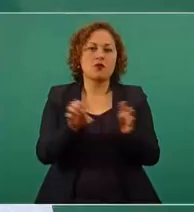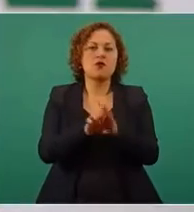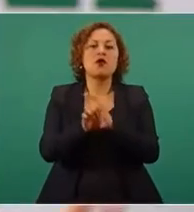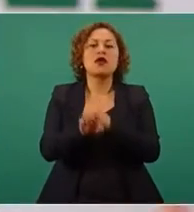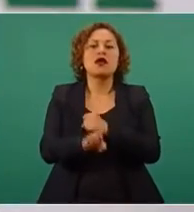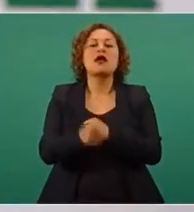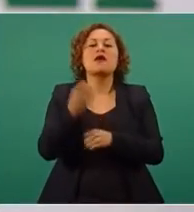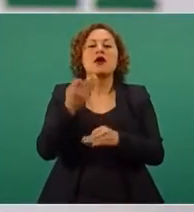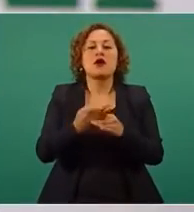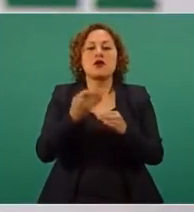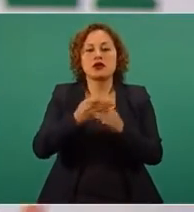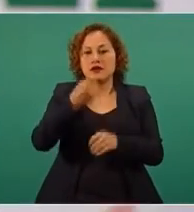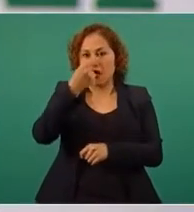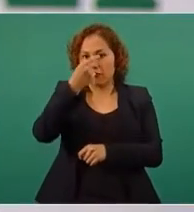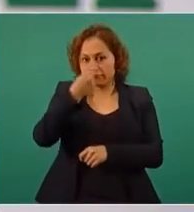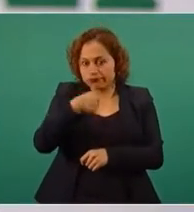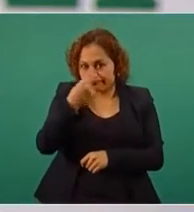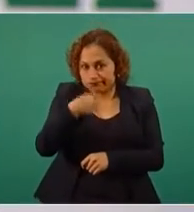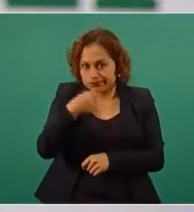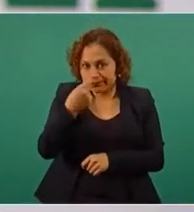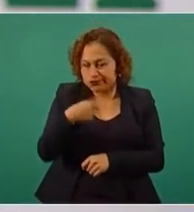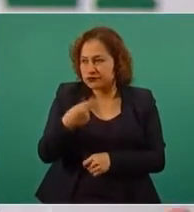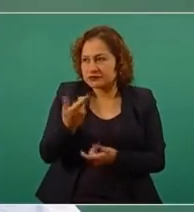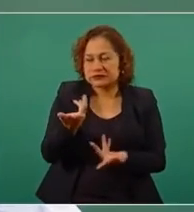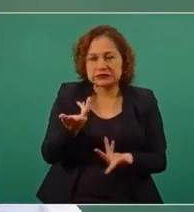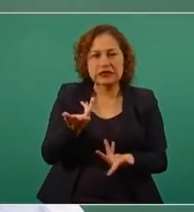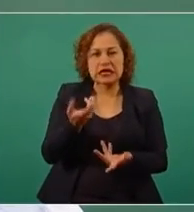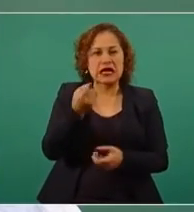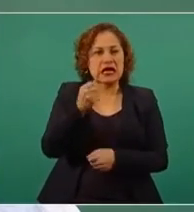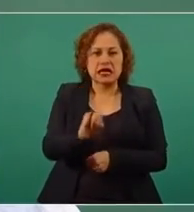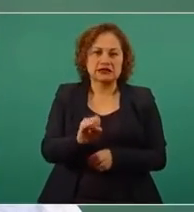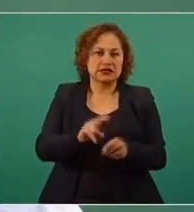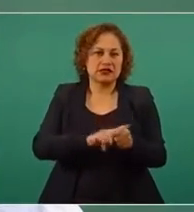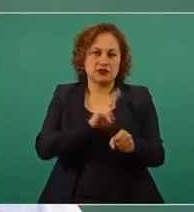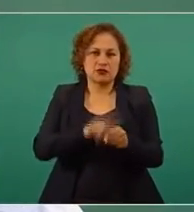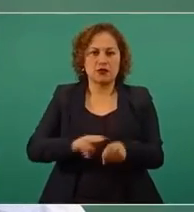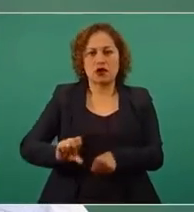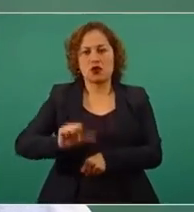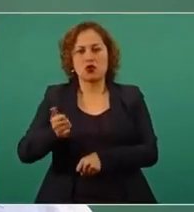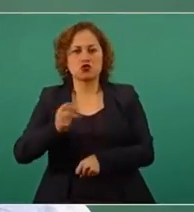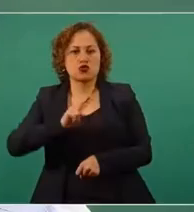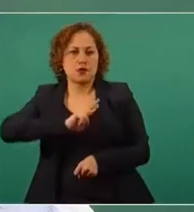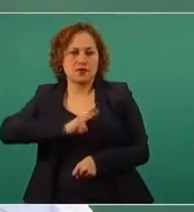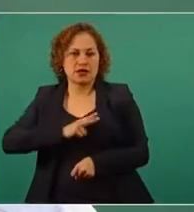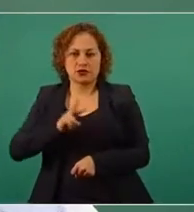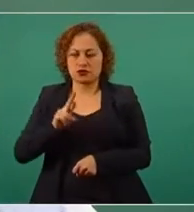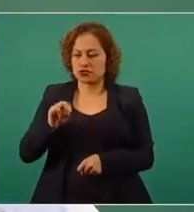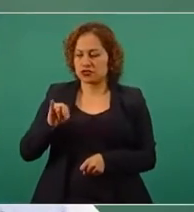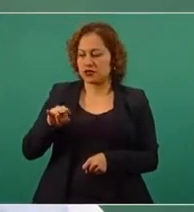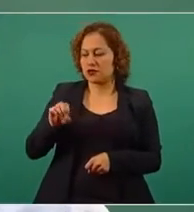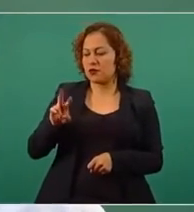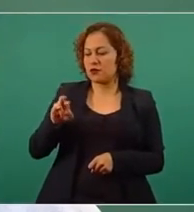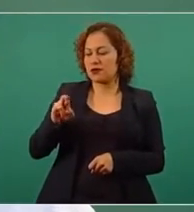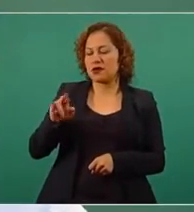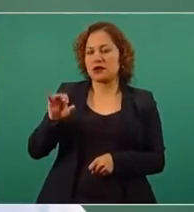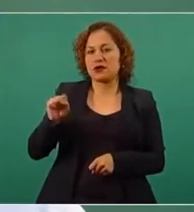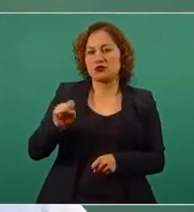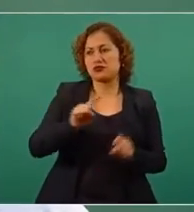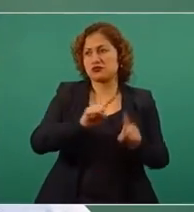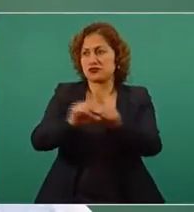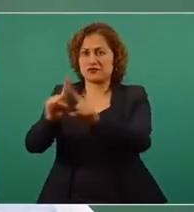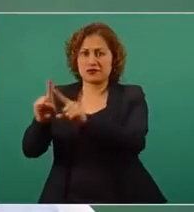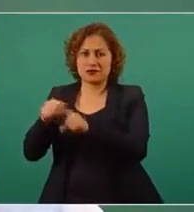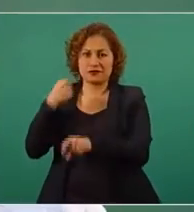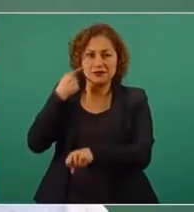respiratoria, como el nombre lo indica, muy común. Está causada por otro virus, un reinovirus, y a todos nos puede dar, yo oigo algunas